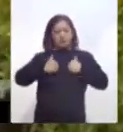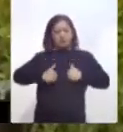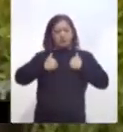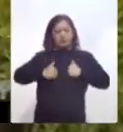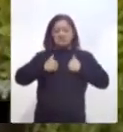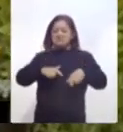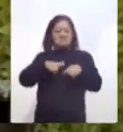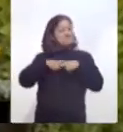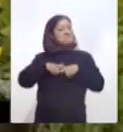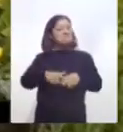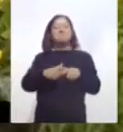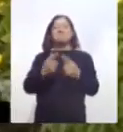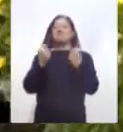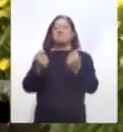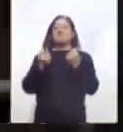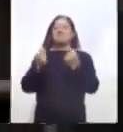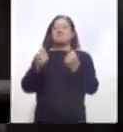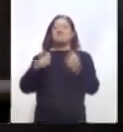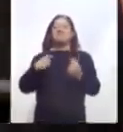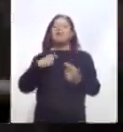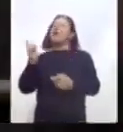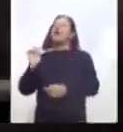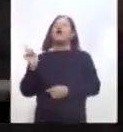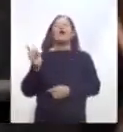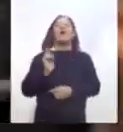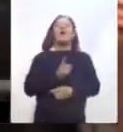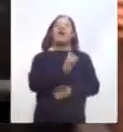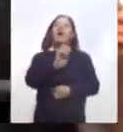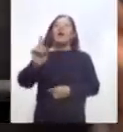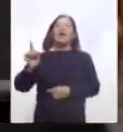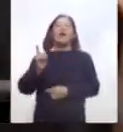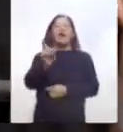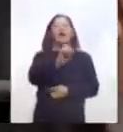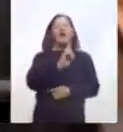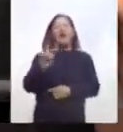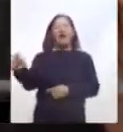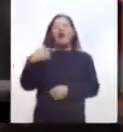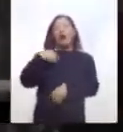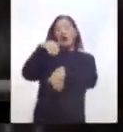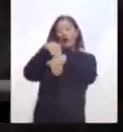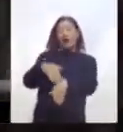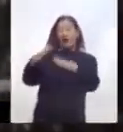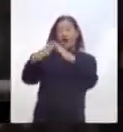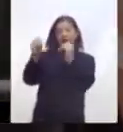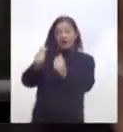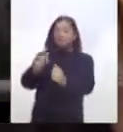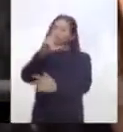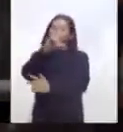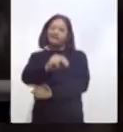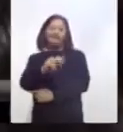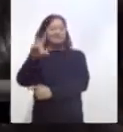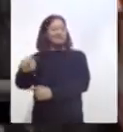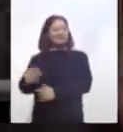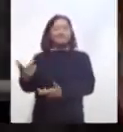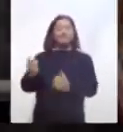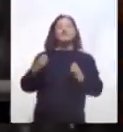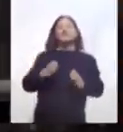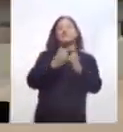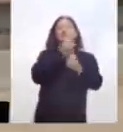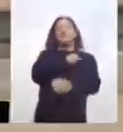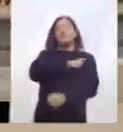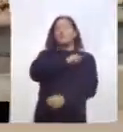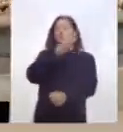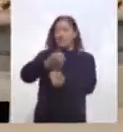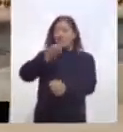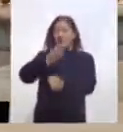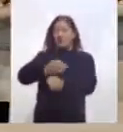Chautempan continúan con sus actividades cotidianas sin atender la principal recomendación, que es quedarse en casa durante la emergencia sanitaria declarada en